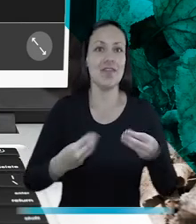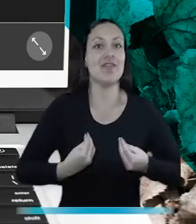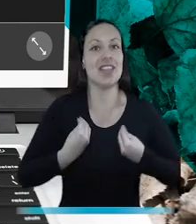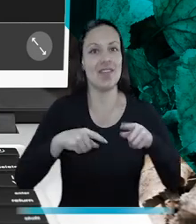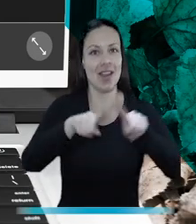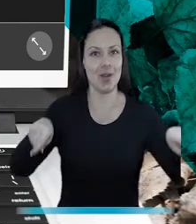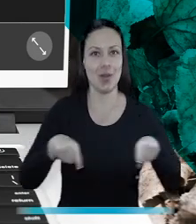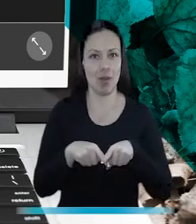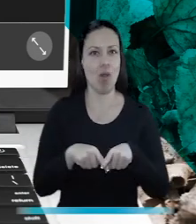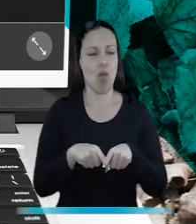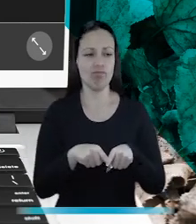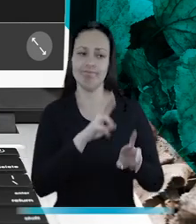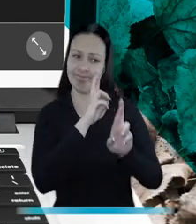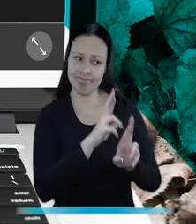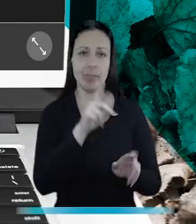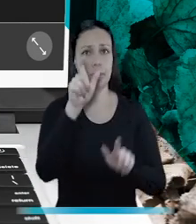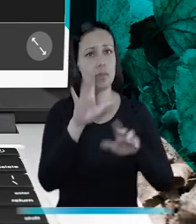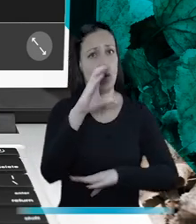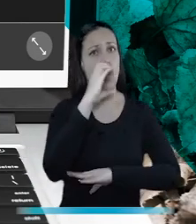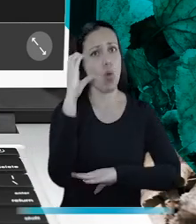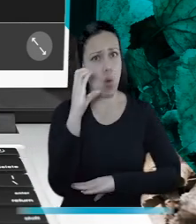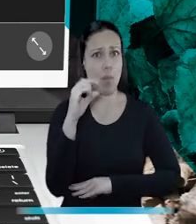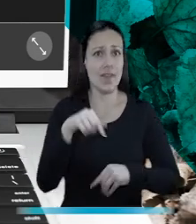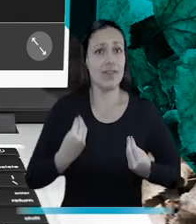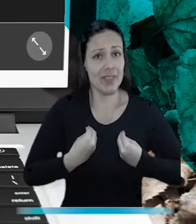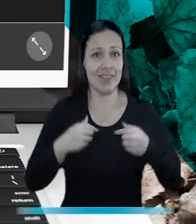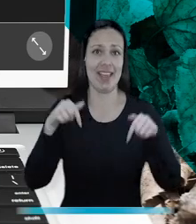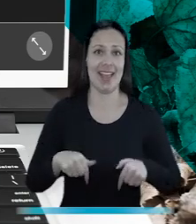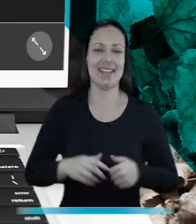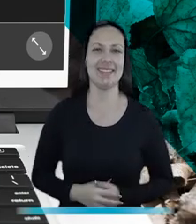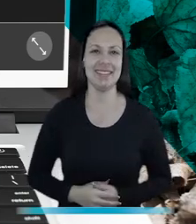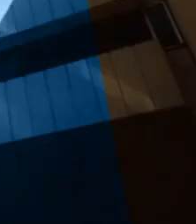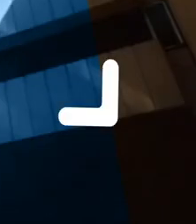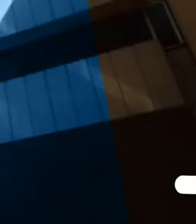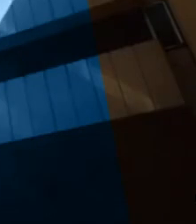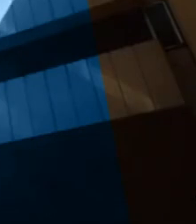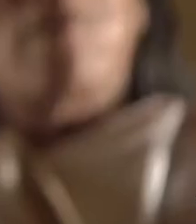a la sociedad con el reconocimiento de todos los colombianos como ciudadanos de plenos derechos.